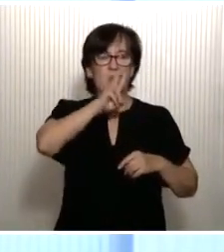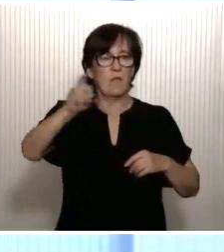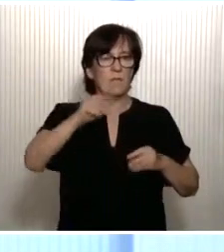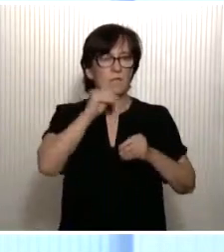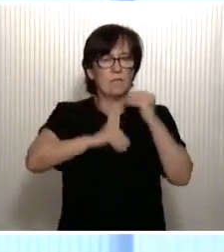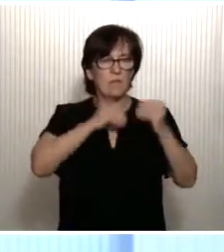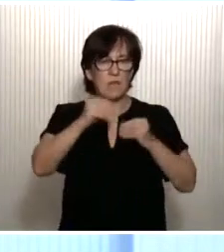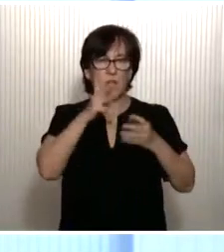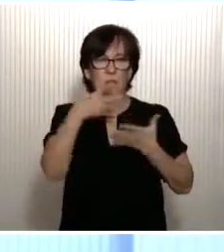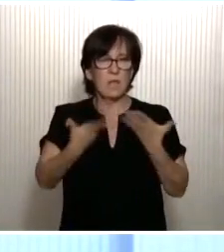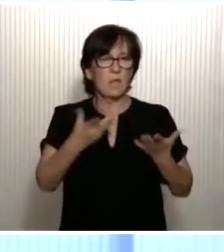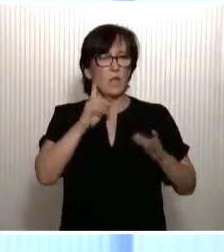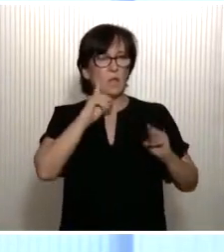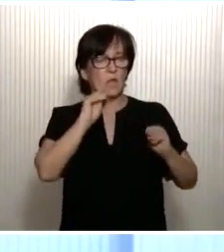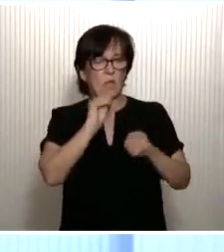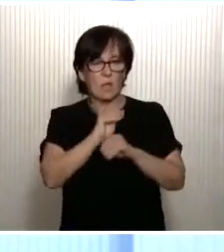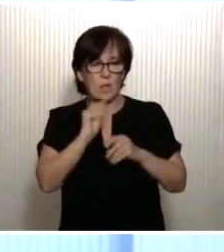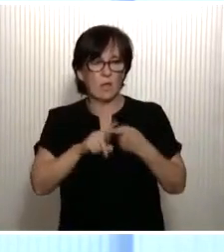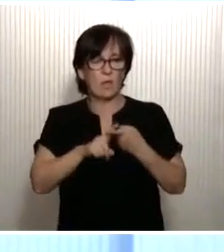historia dramática, turbulenta.